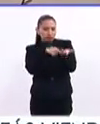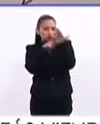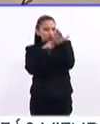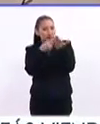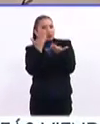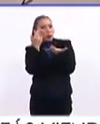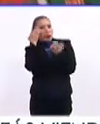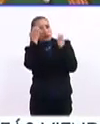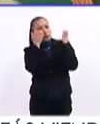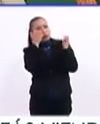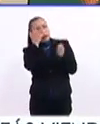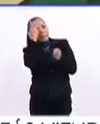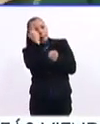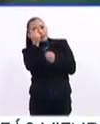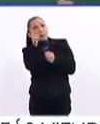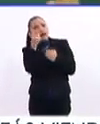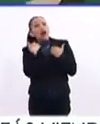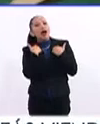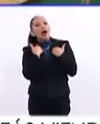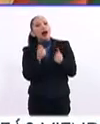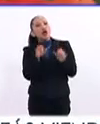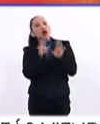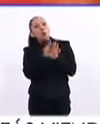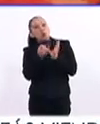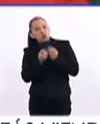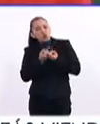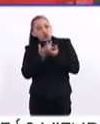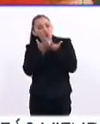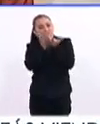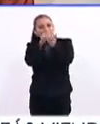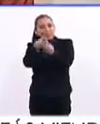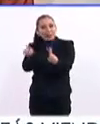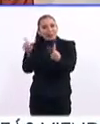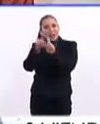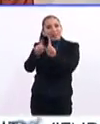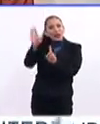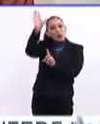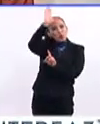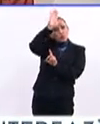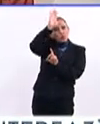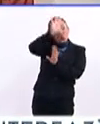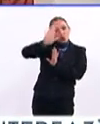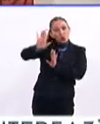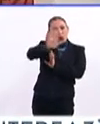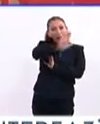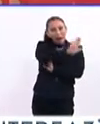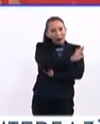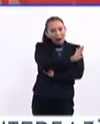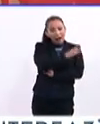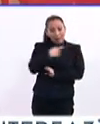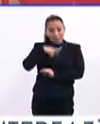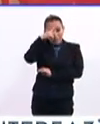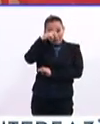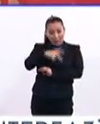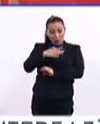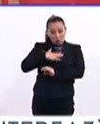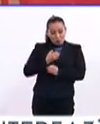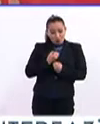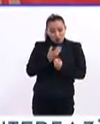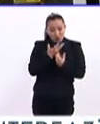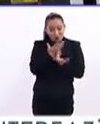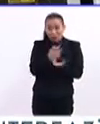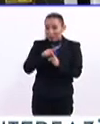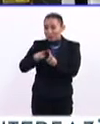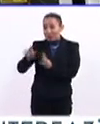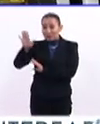muestra a entender cómo se expresan las diferentes culturas. Los mexicanos nos expresamos de